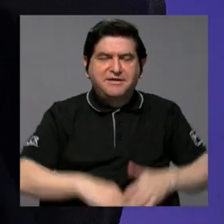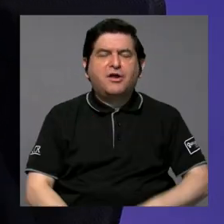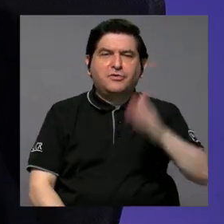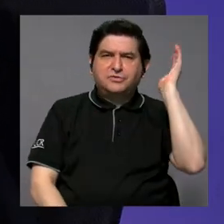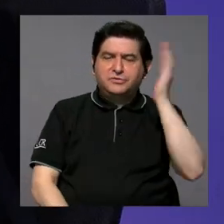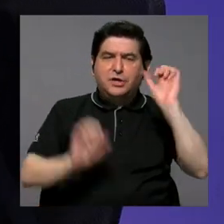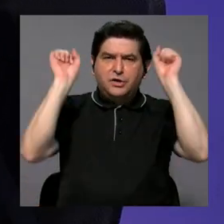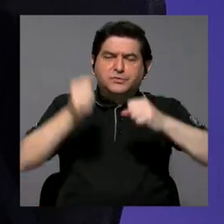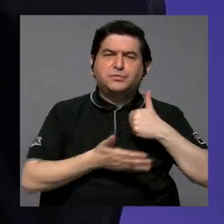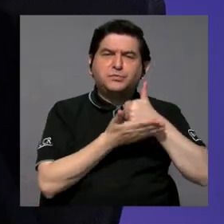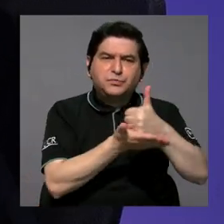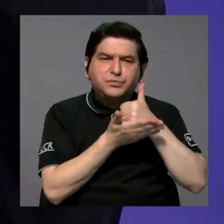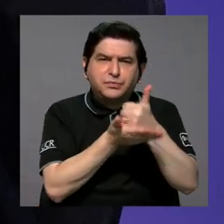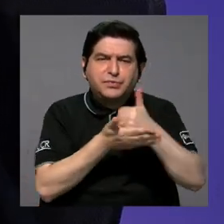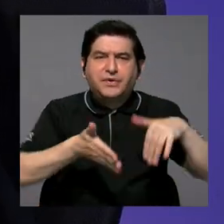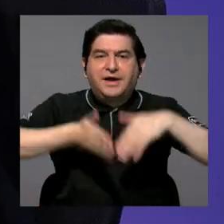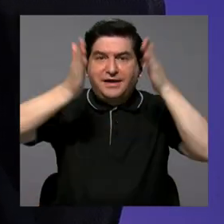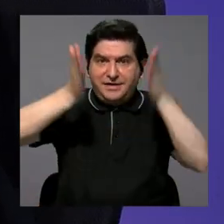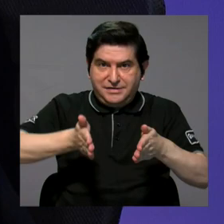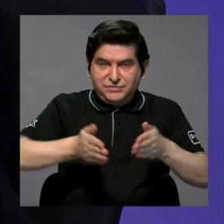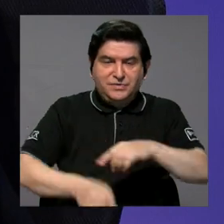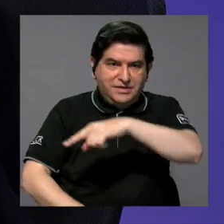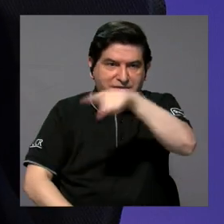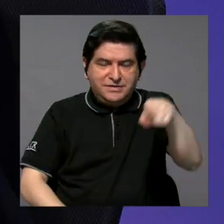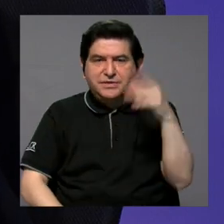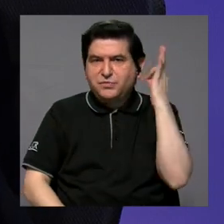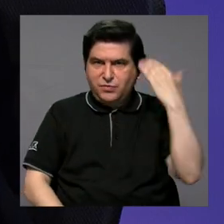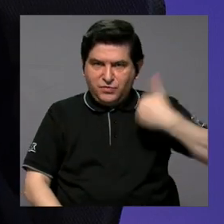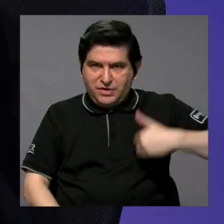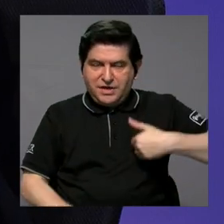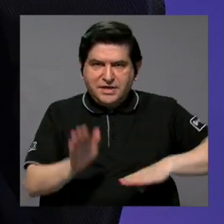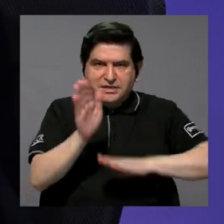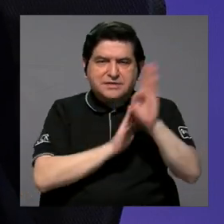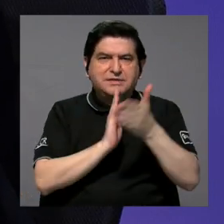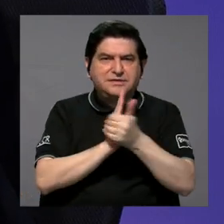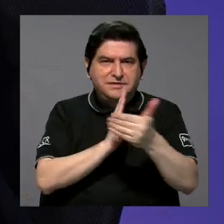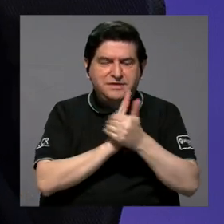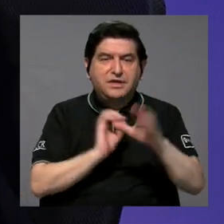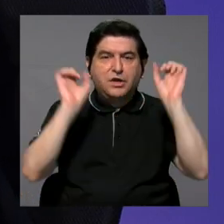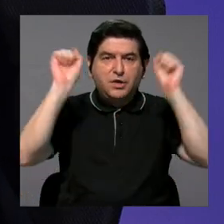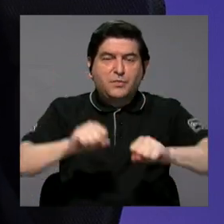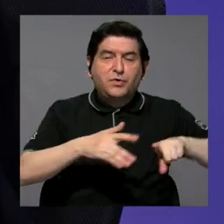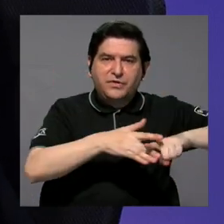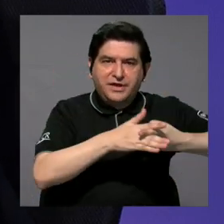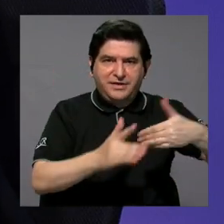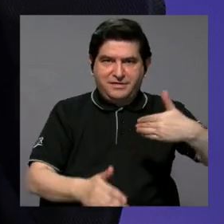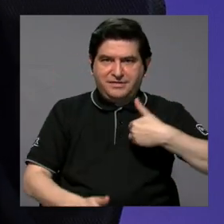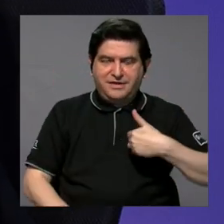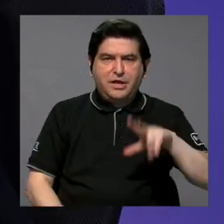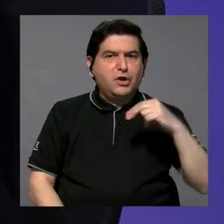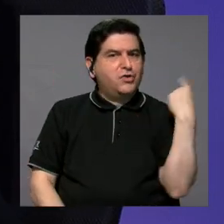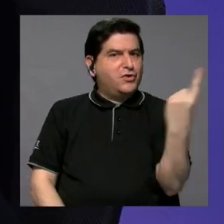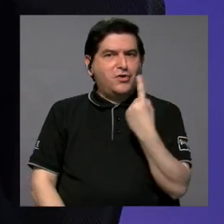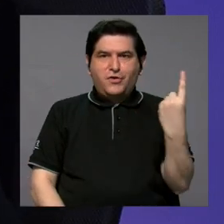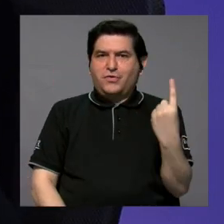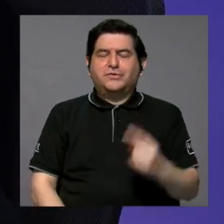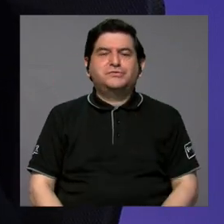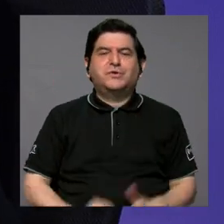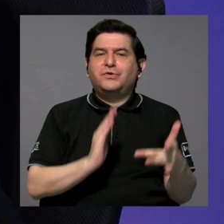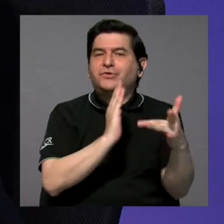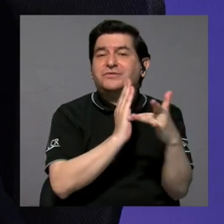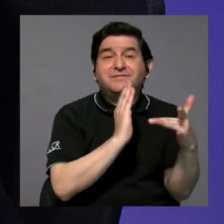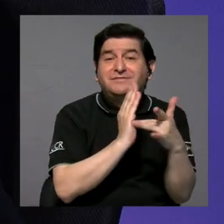charlas que puedan ir ayudándoles a los estudiantes y las estudiantes al desarrollo de habilidades y a obtención de herramientas que no se quedan solamente en la parte